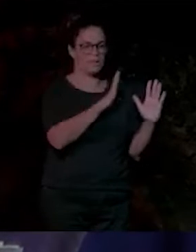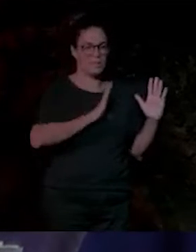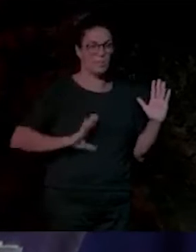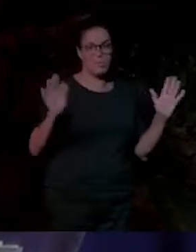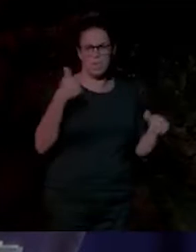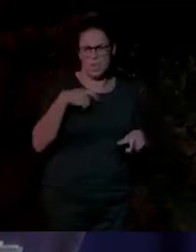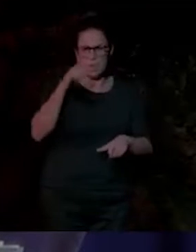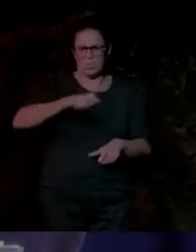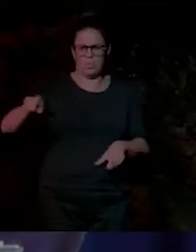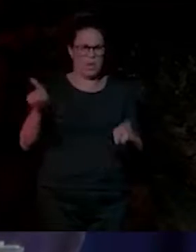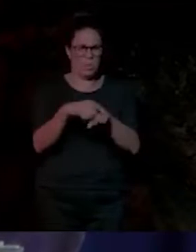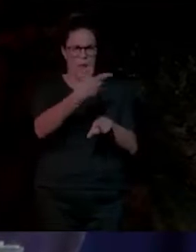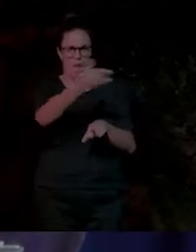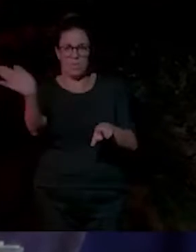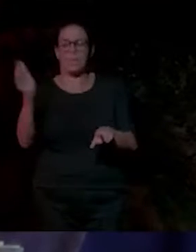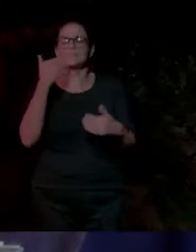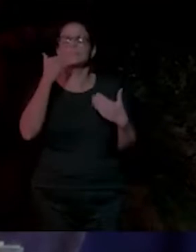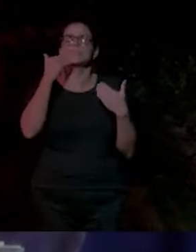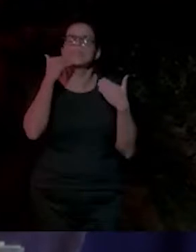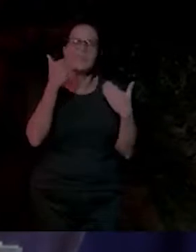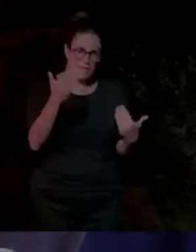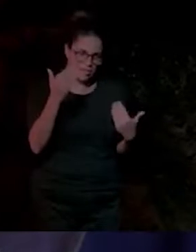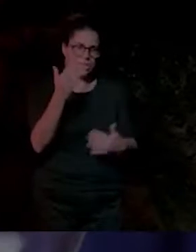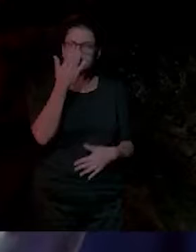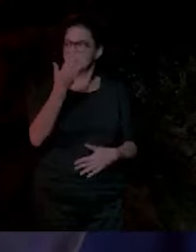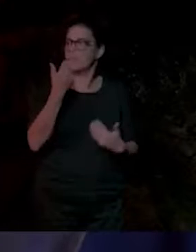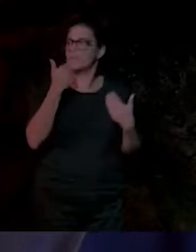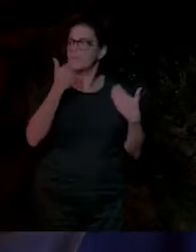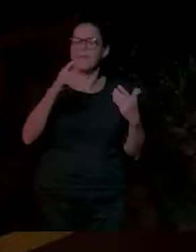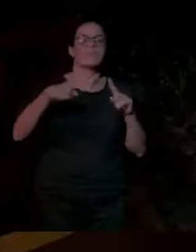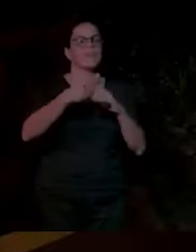Gracias, gracias de todo tu corazón y enhorabuena por el trabajo de mi.